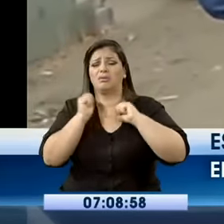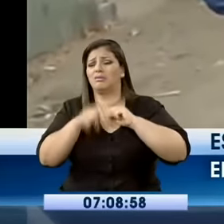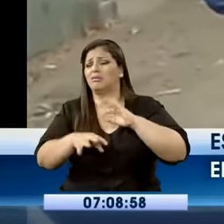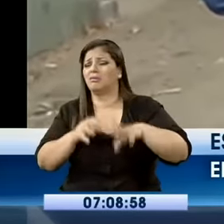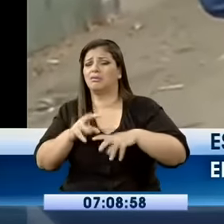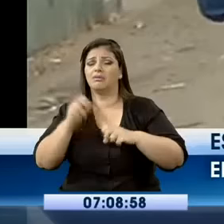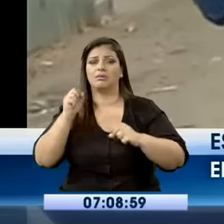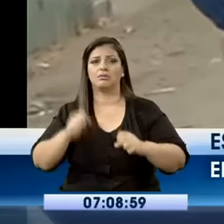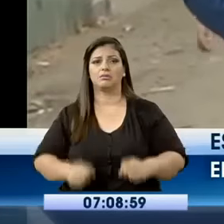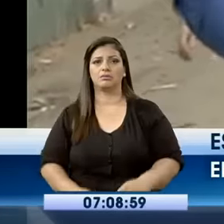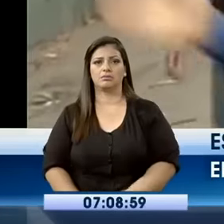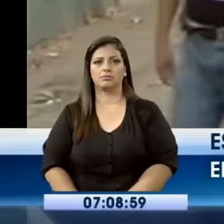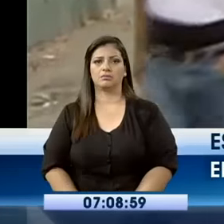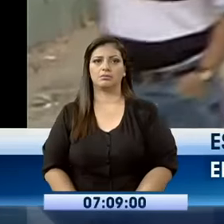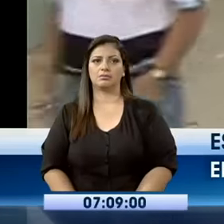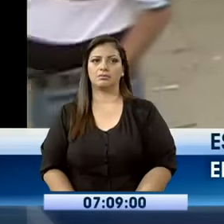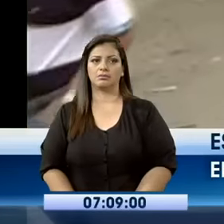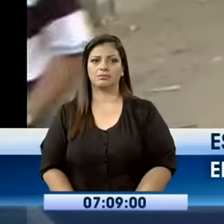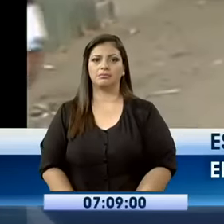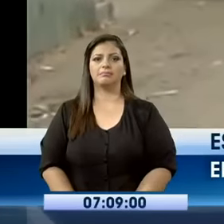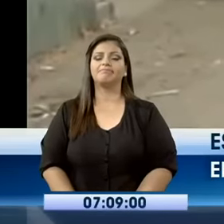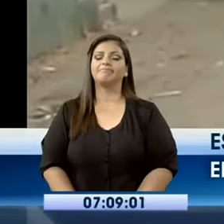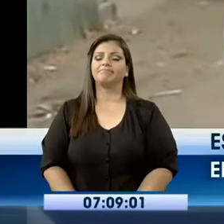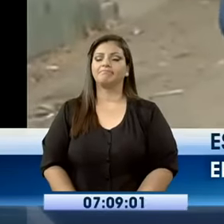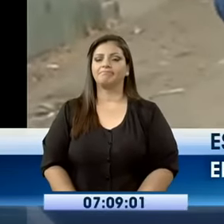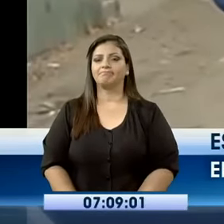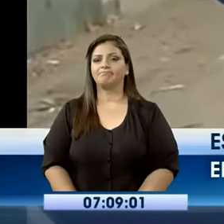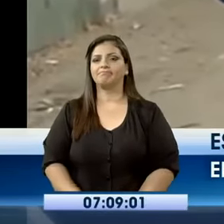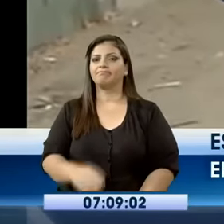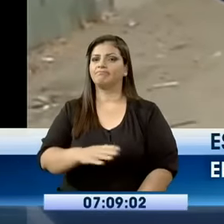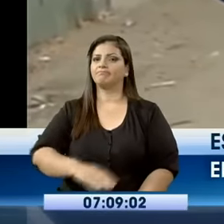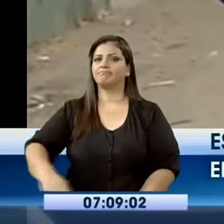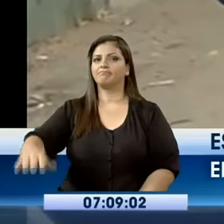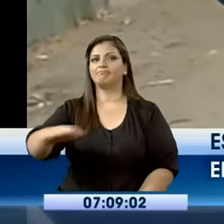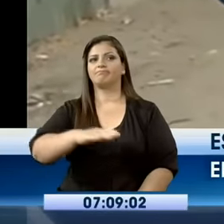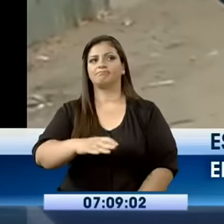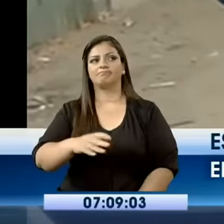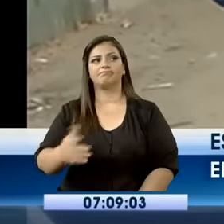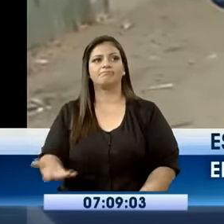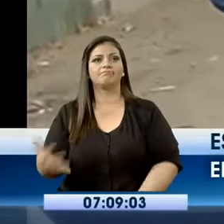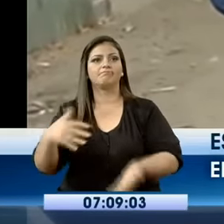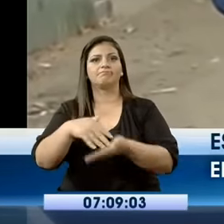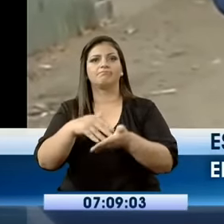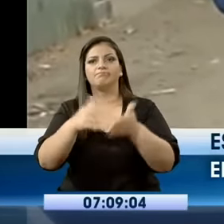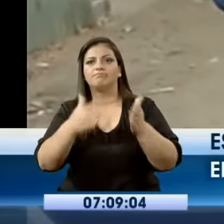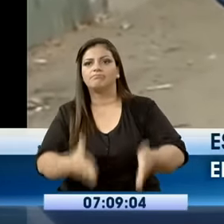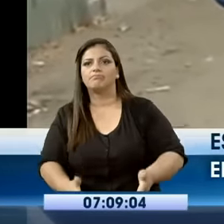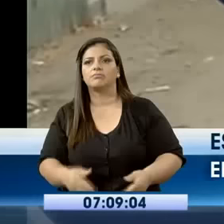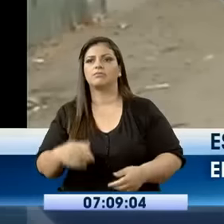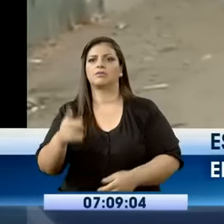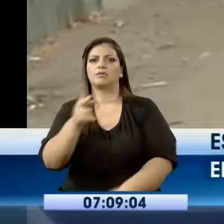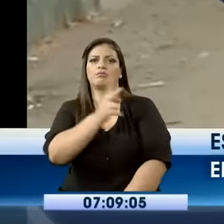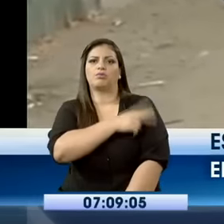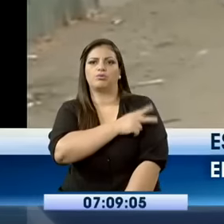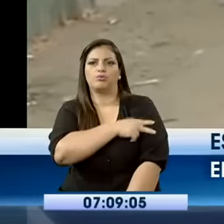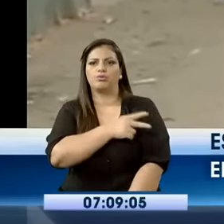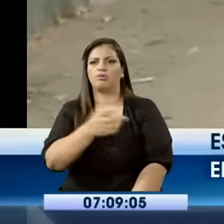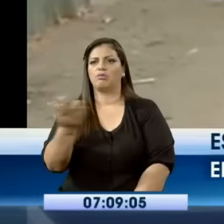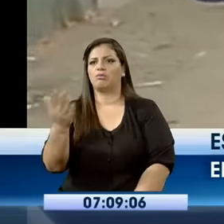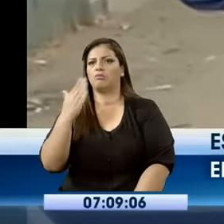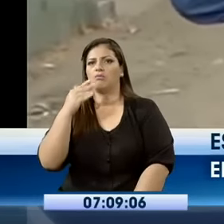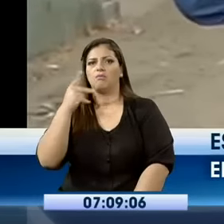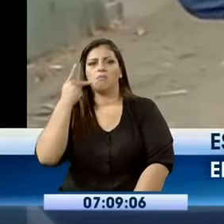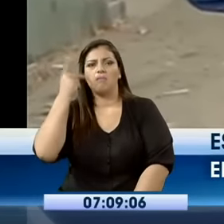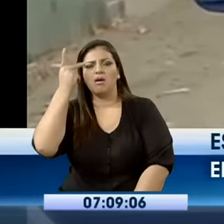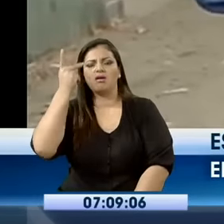están campeando acá y mantienen en su sobra a estudiantes, habitantes y a los profesores de este plantel. Hugo, Luisa y